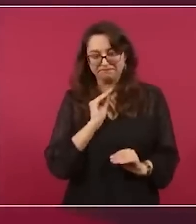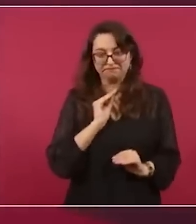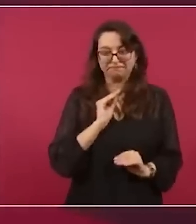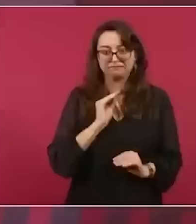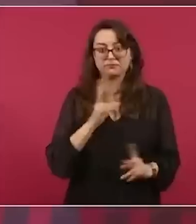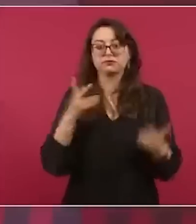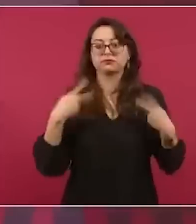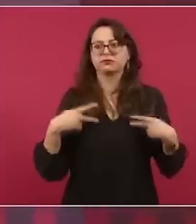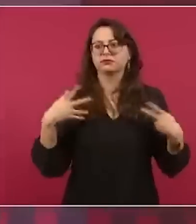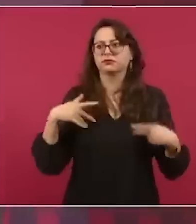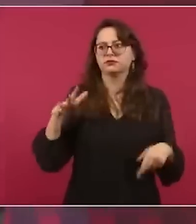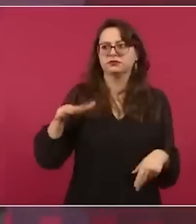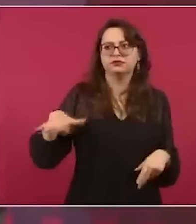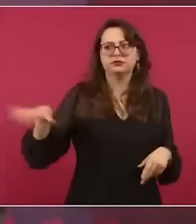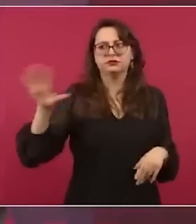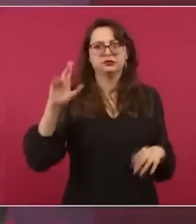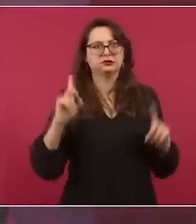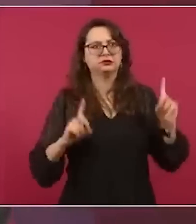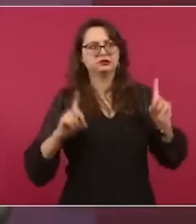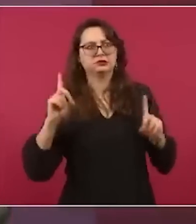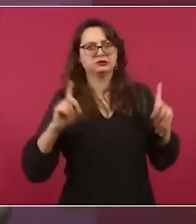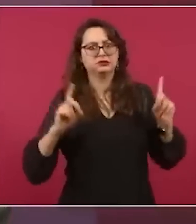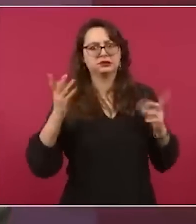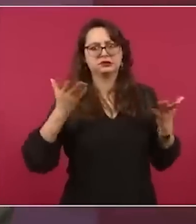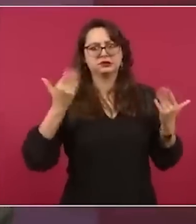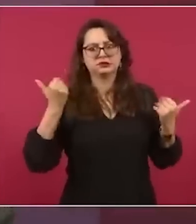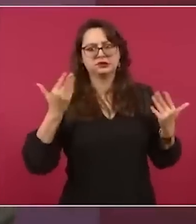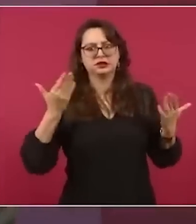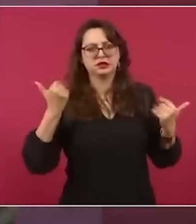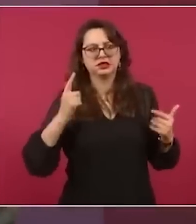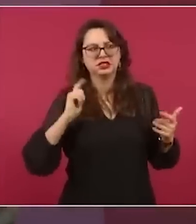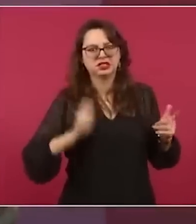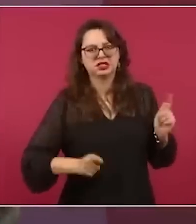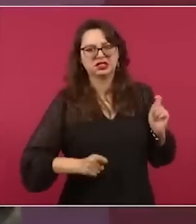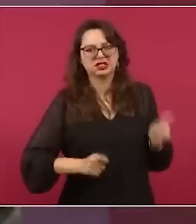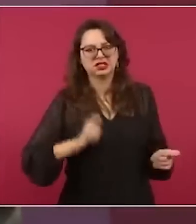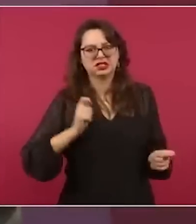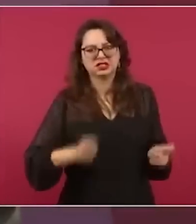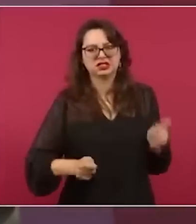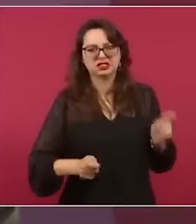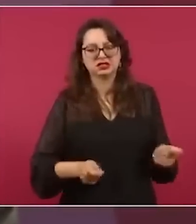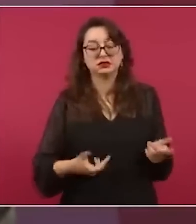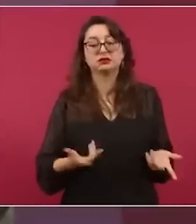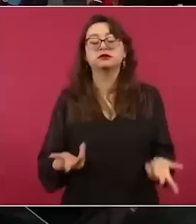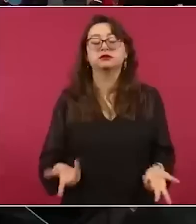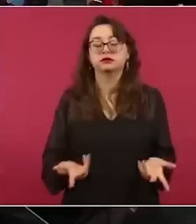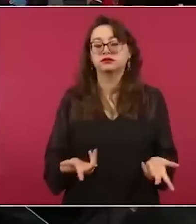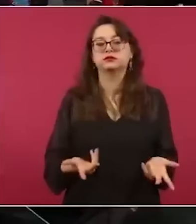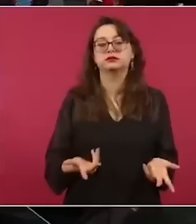Incluso hay mucha gente en Estados Unidos,